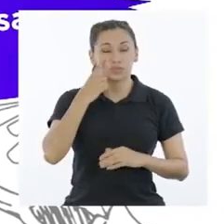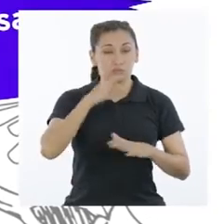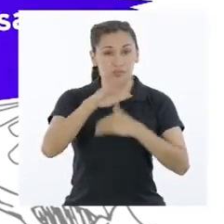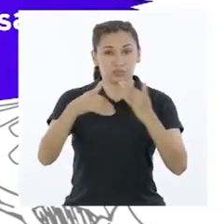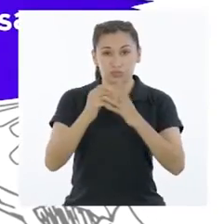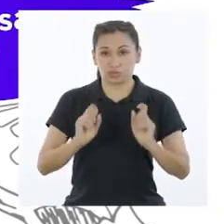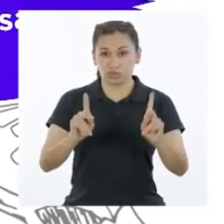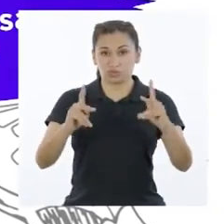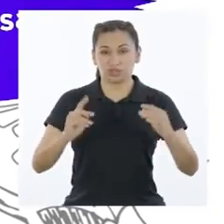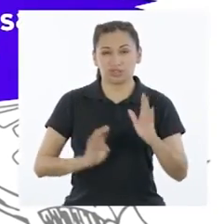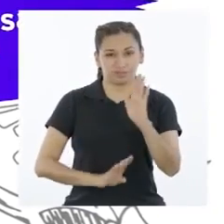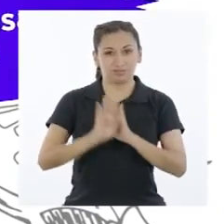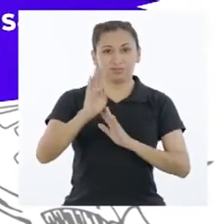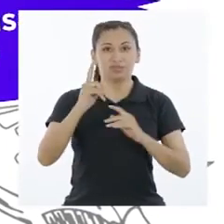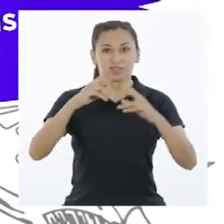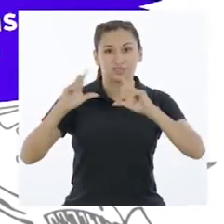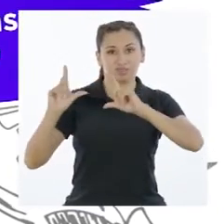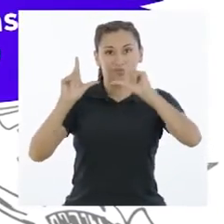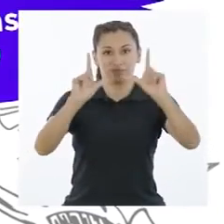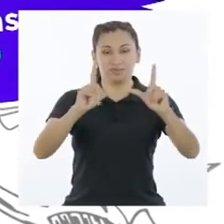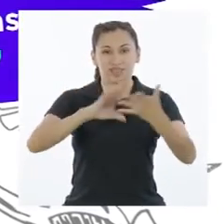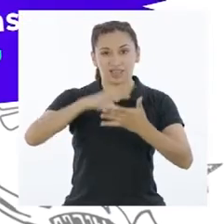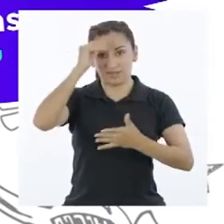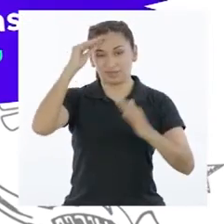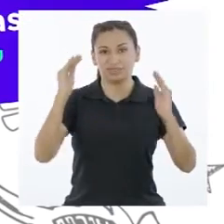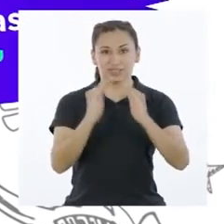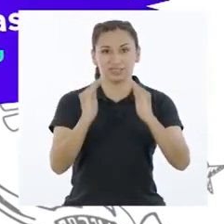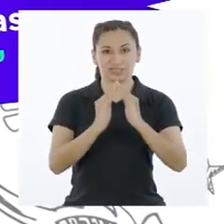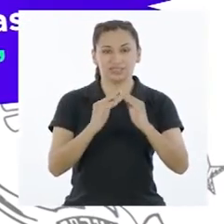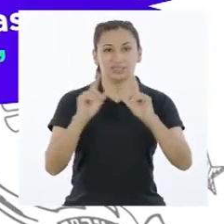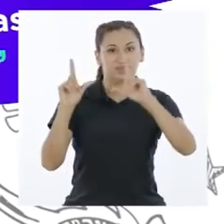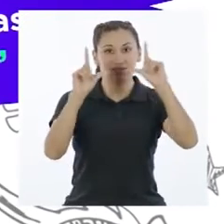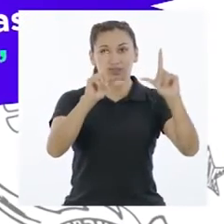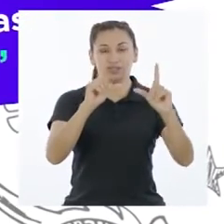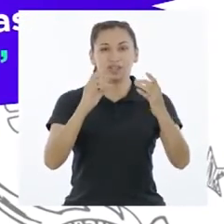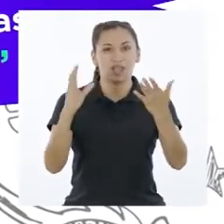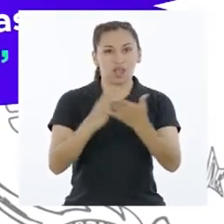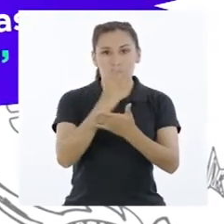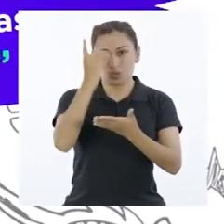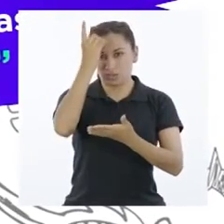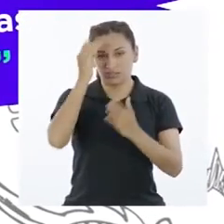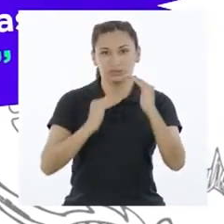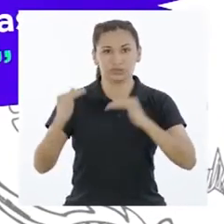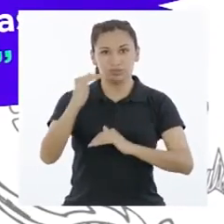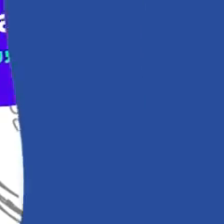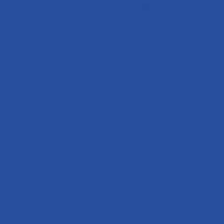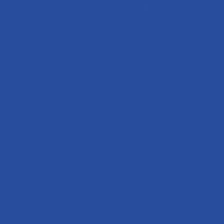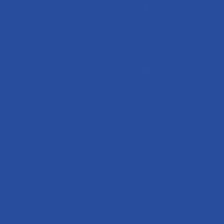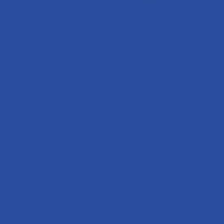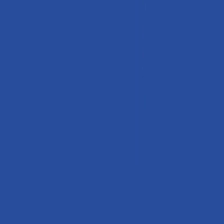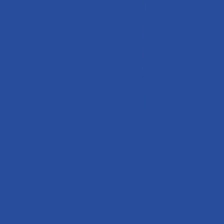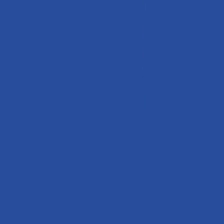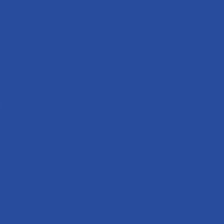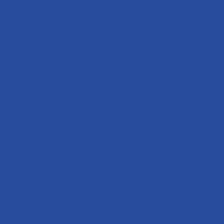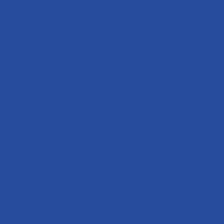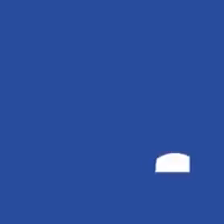Conoce todas las oportunidades imparables En la plataforma web de Aprendo en Casa Sección Educación Superior